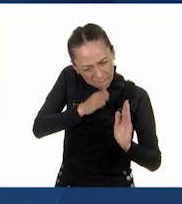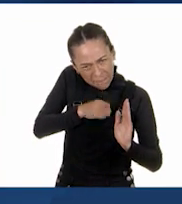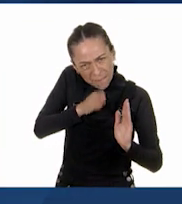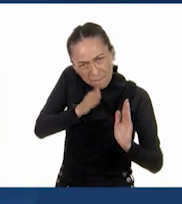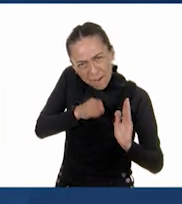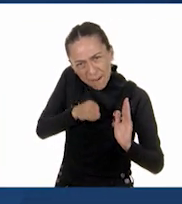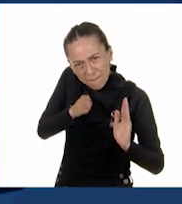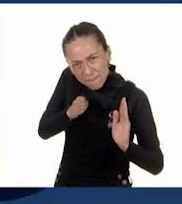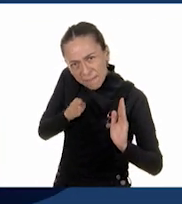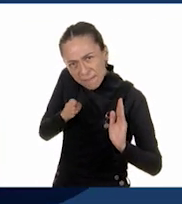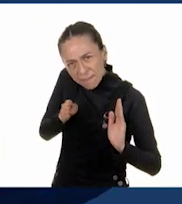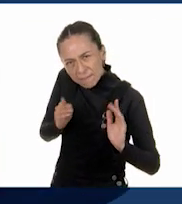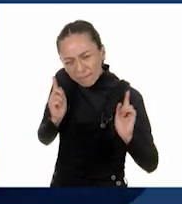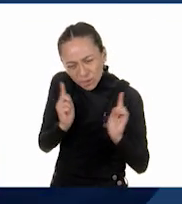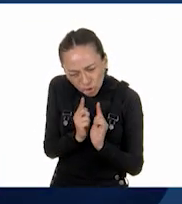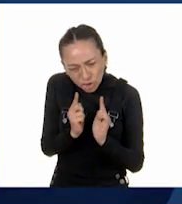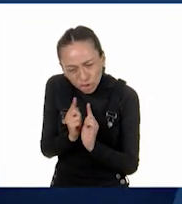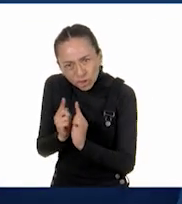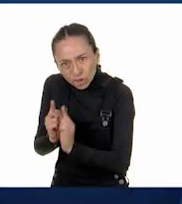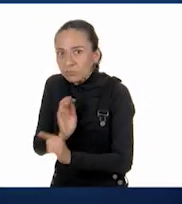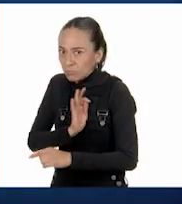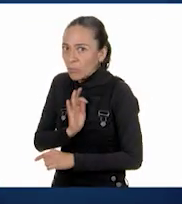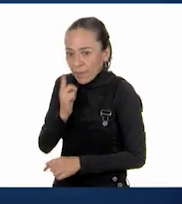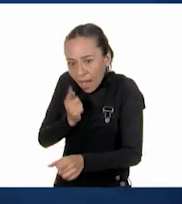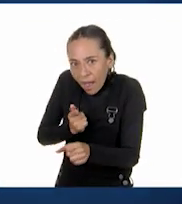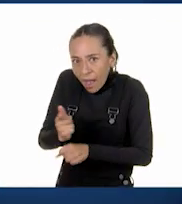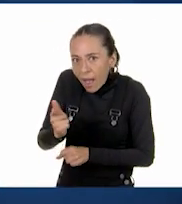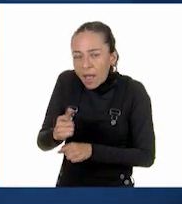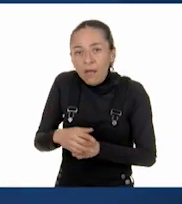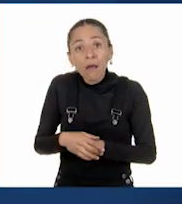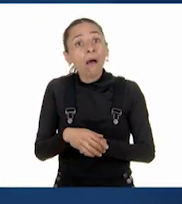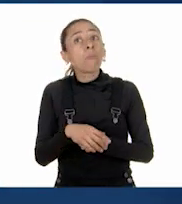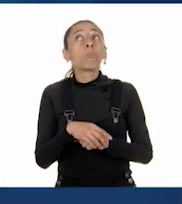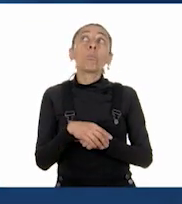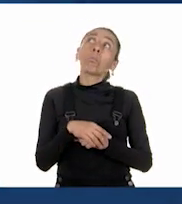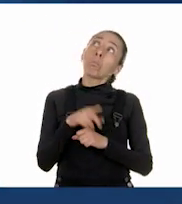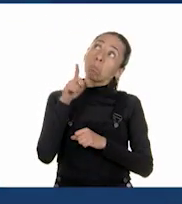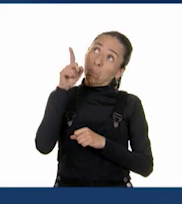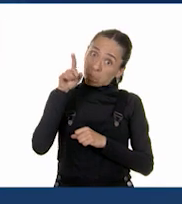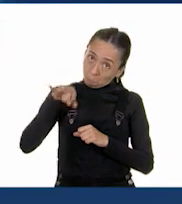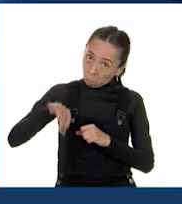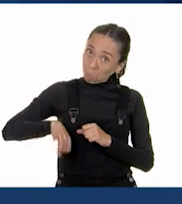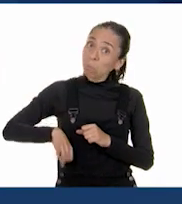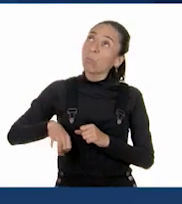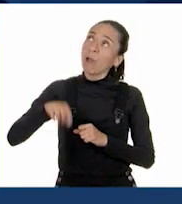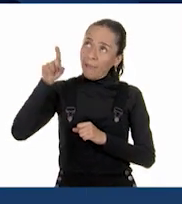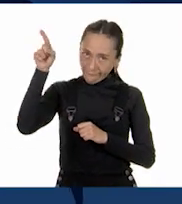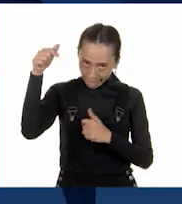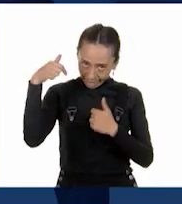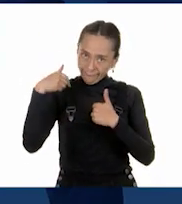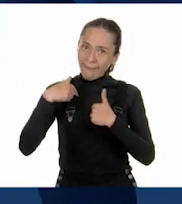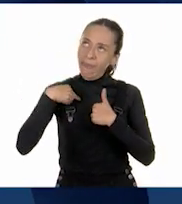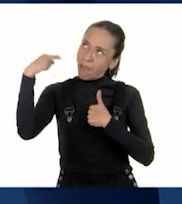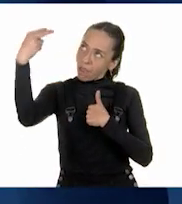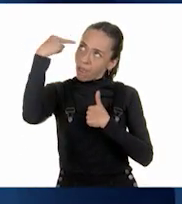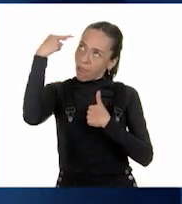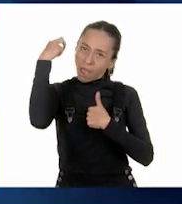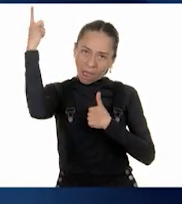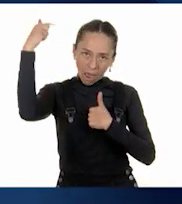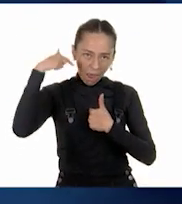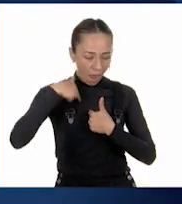¡Qué interesante! Se nota que ha aprendido mucho de mí, mi asistente María.